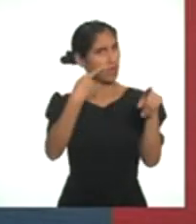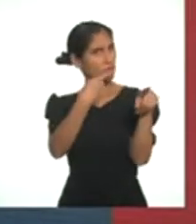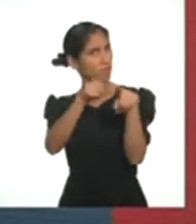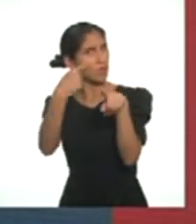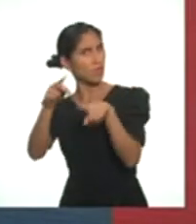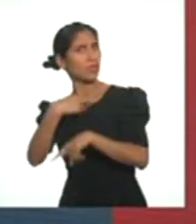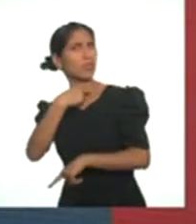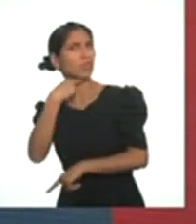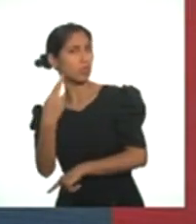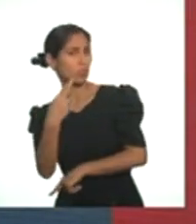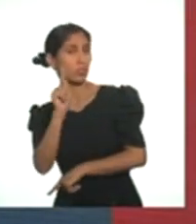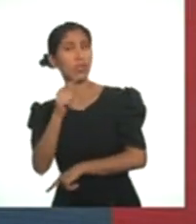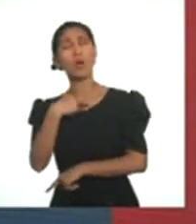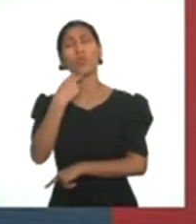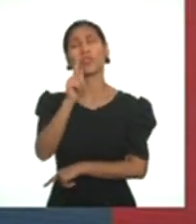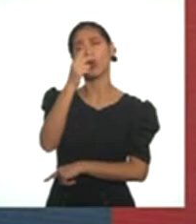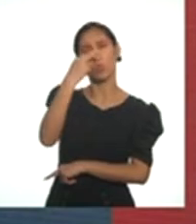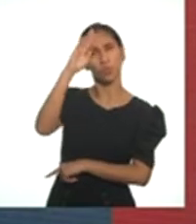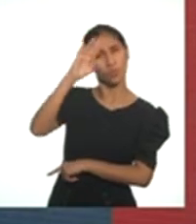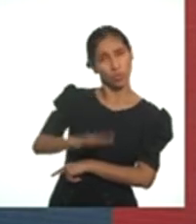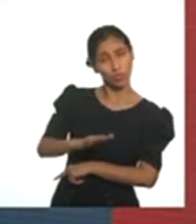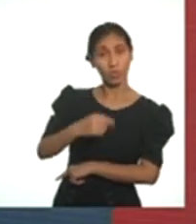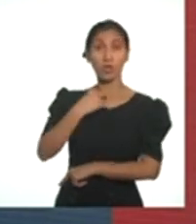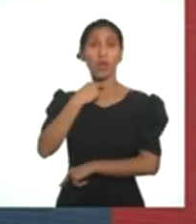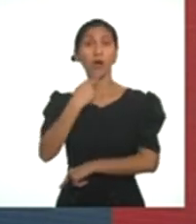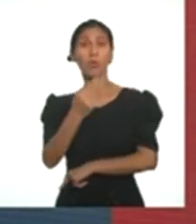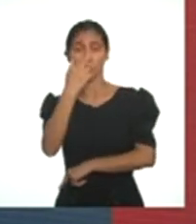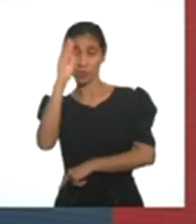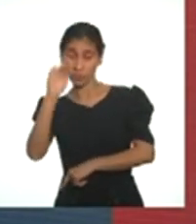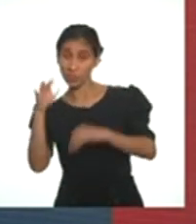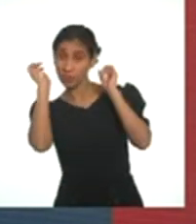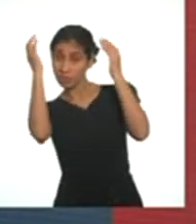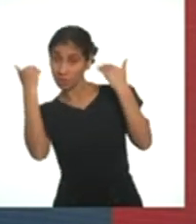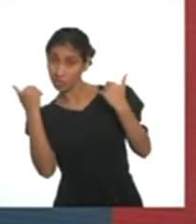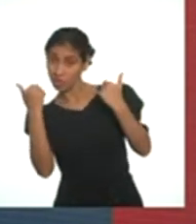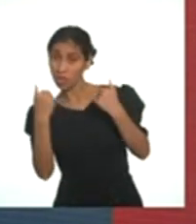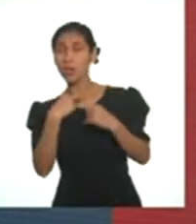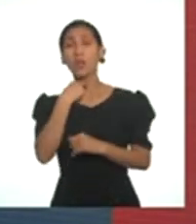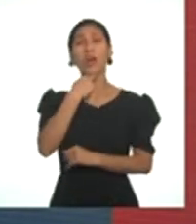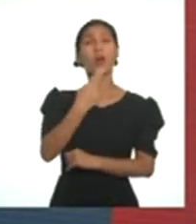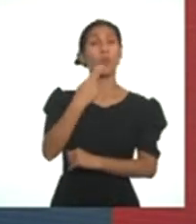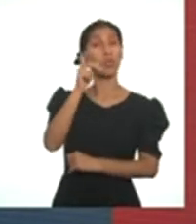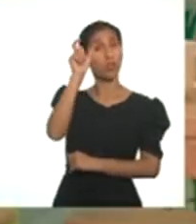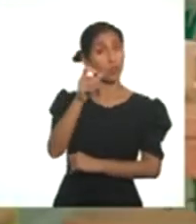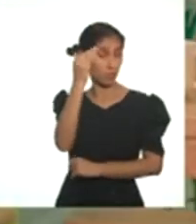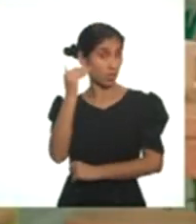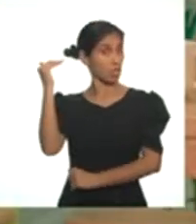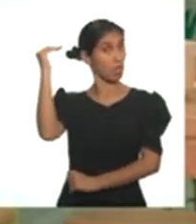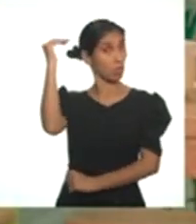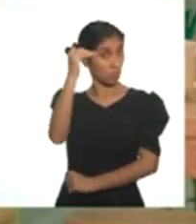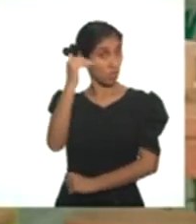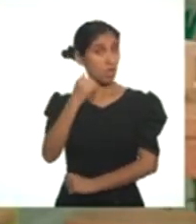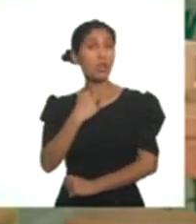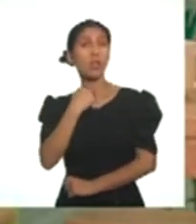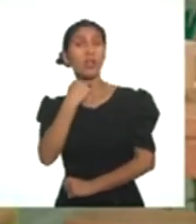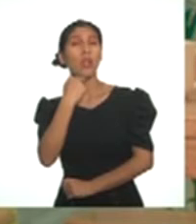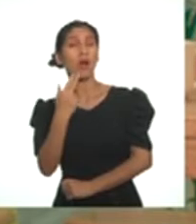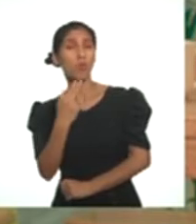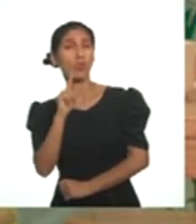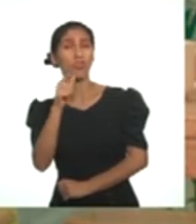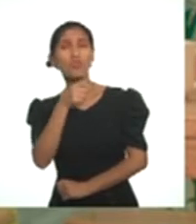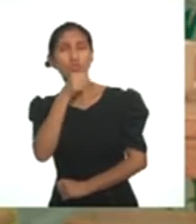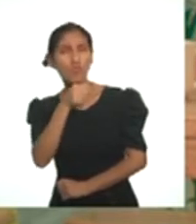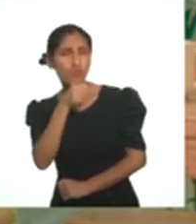voces. La de un niño. La de una niña. La de un adulto. La de una